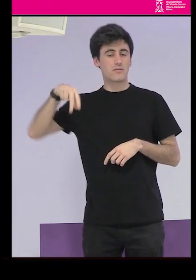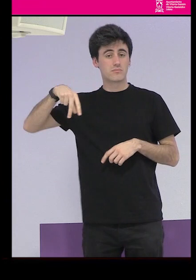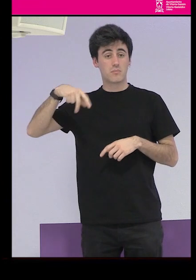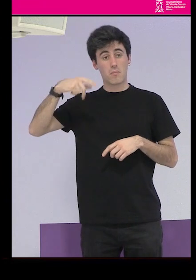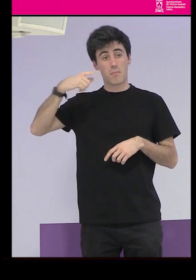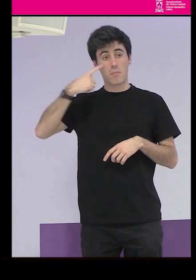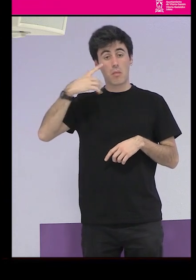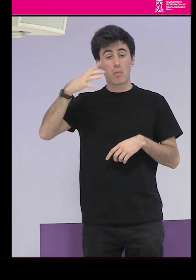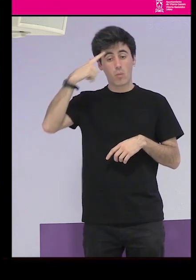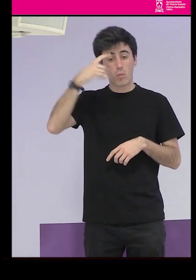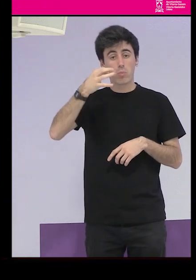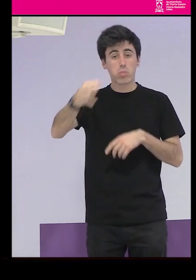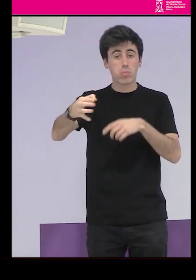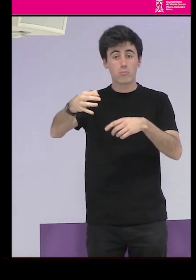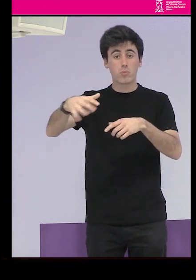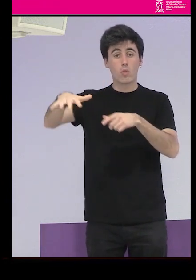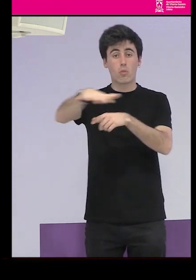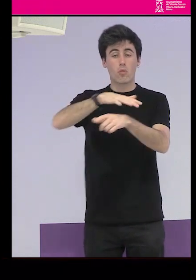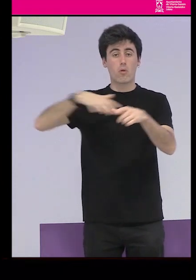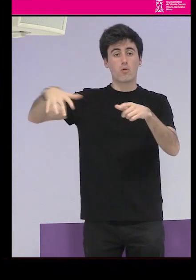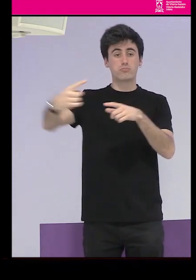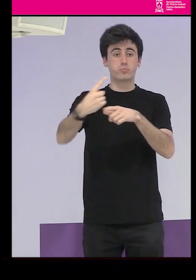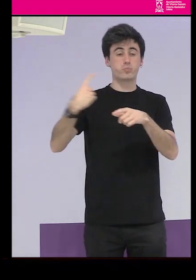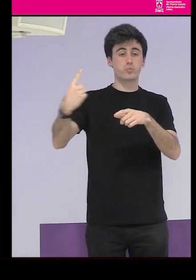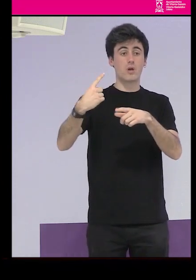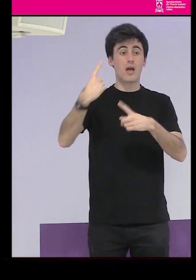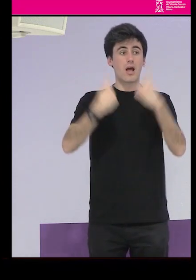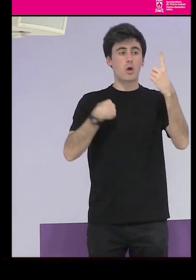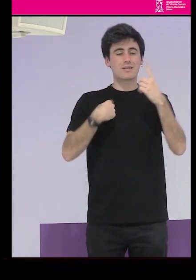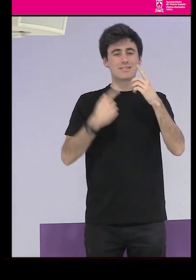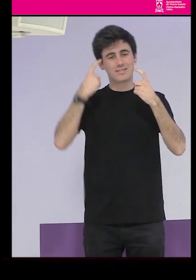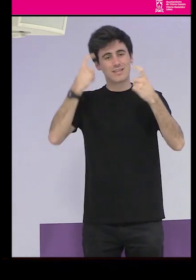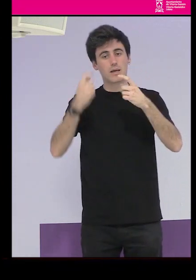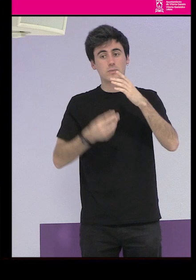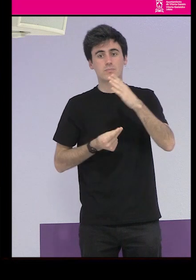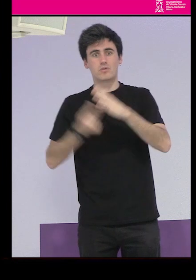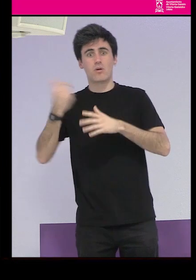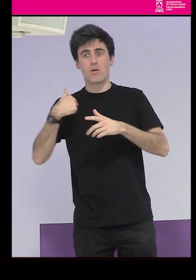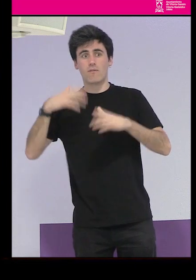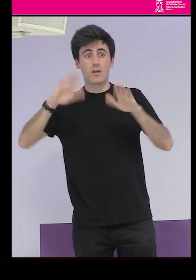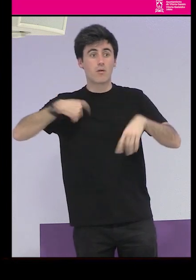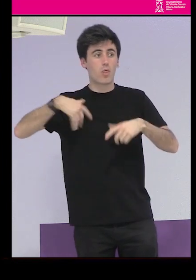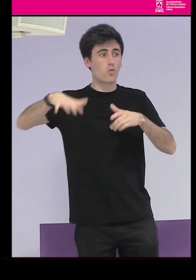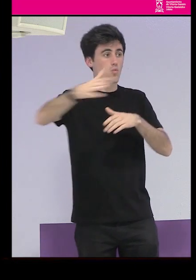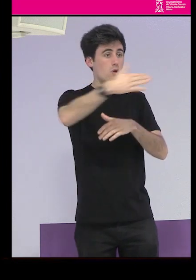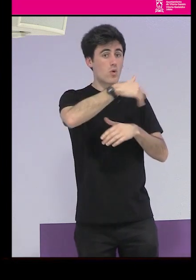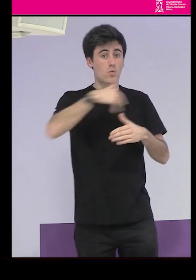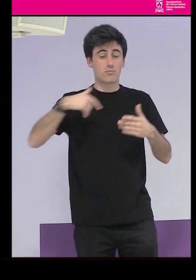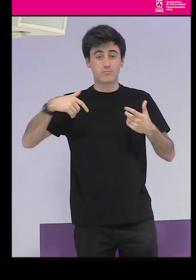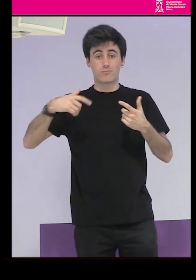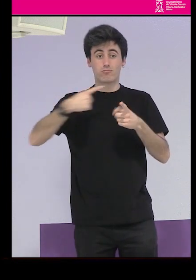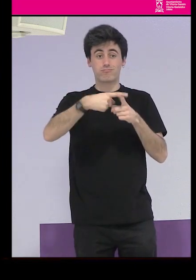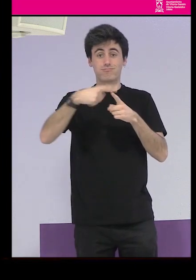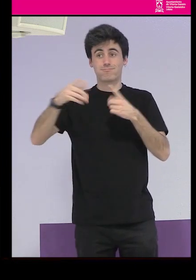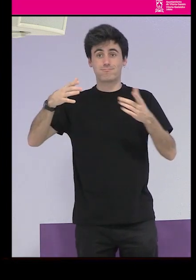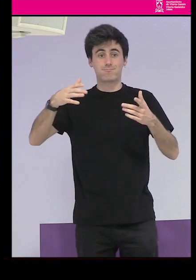medio de la nada y por ejemplo ese pues debe ser que hubo muchas que intentaron escapar si como estaba en medio de la nada pues era bastante complicado pero mira justo en ese